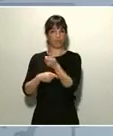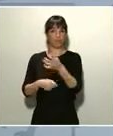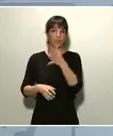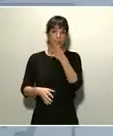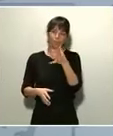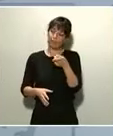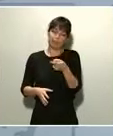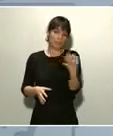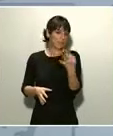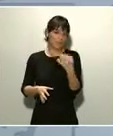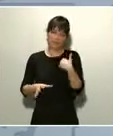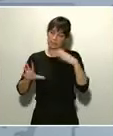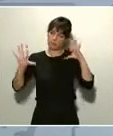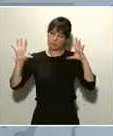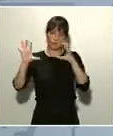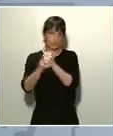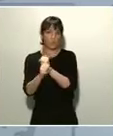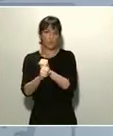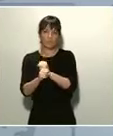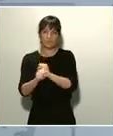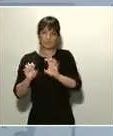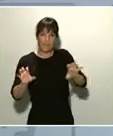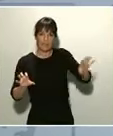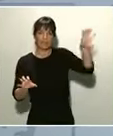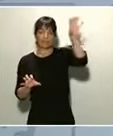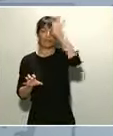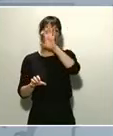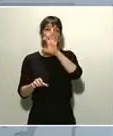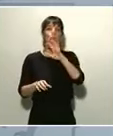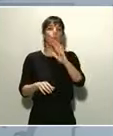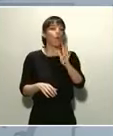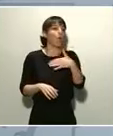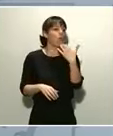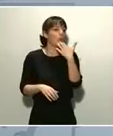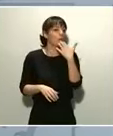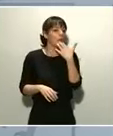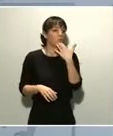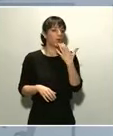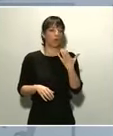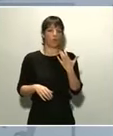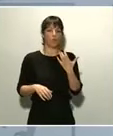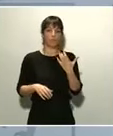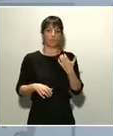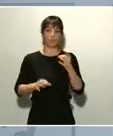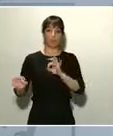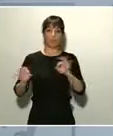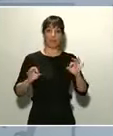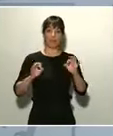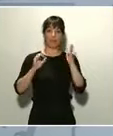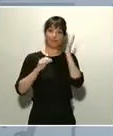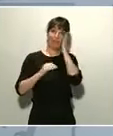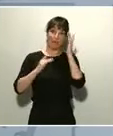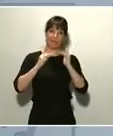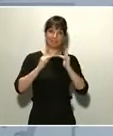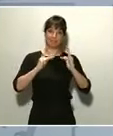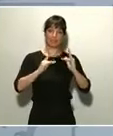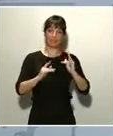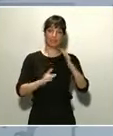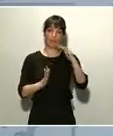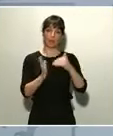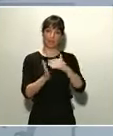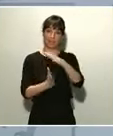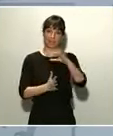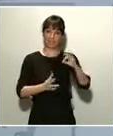en distintos territorios, o cuando hemos tenido que habilitar camas, en este caso cinco mil quinientas camas en IFEMA, en el pabellón